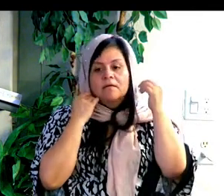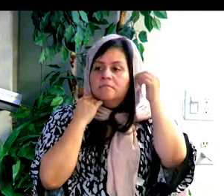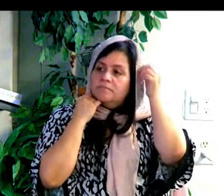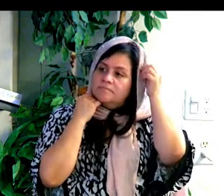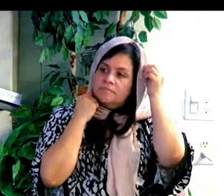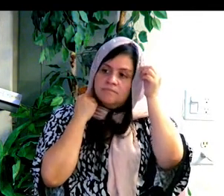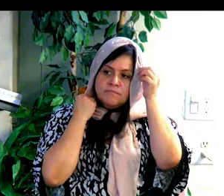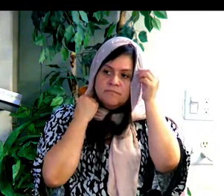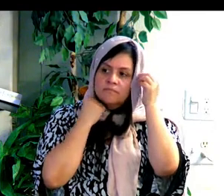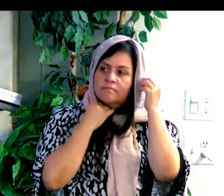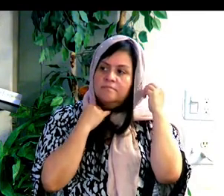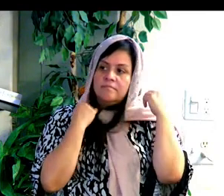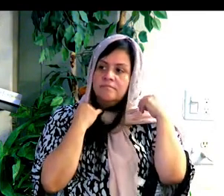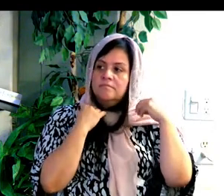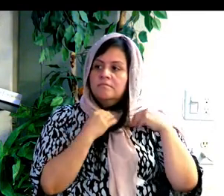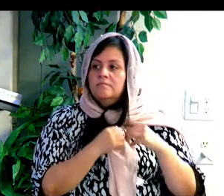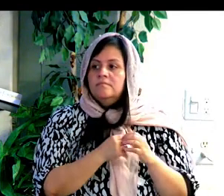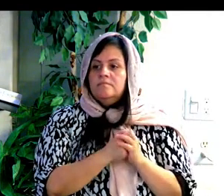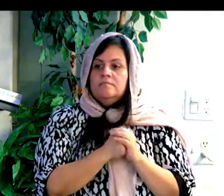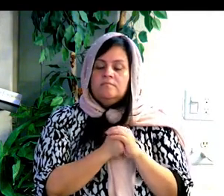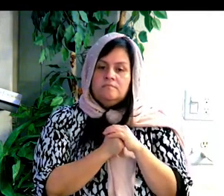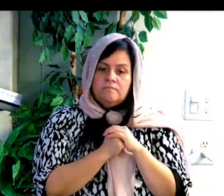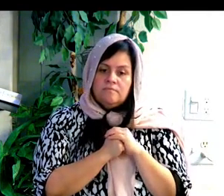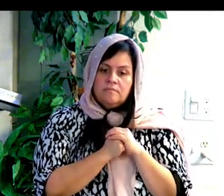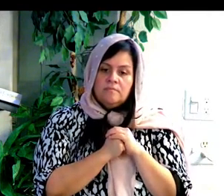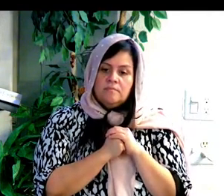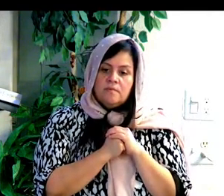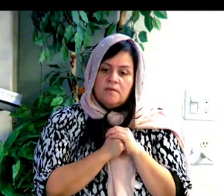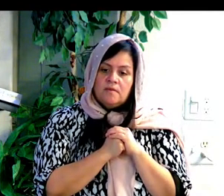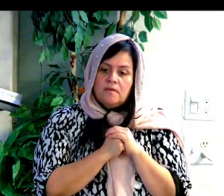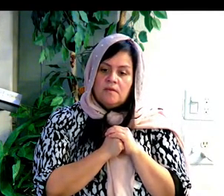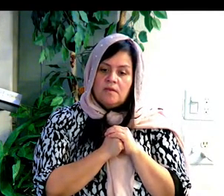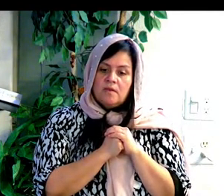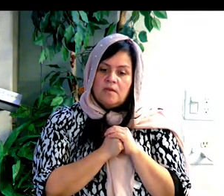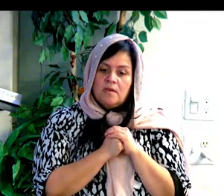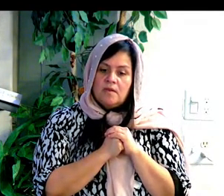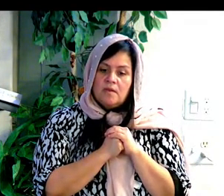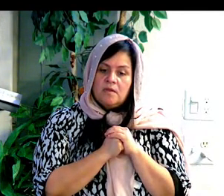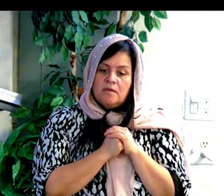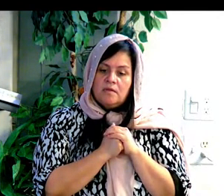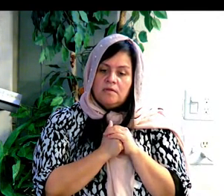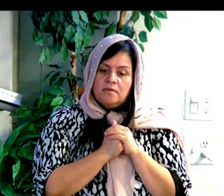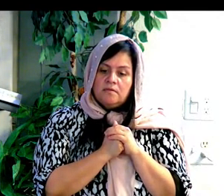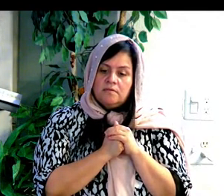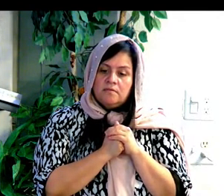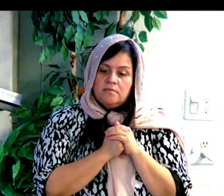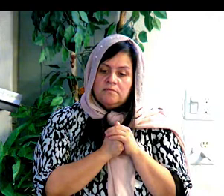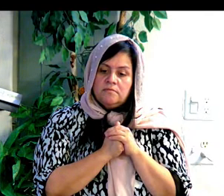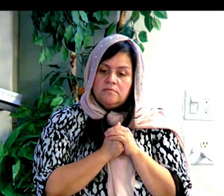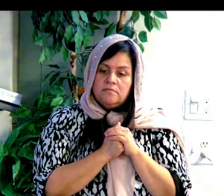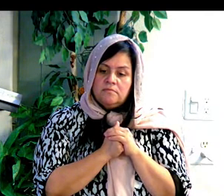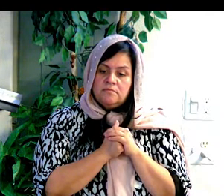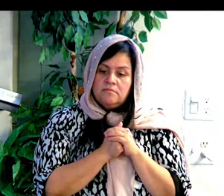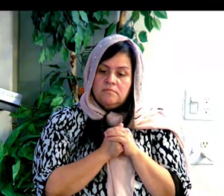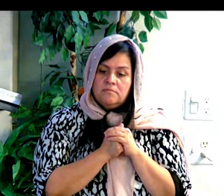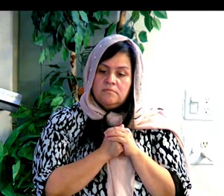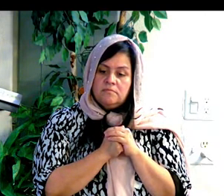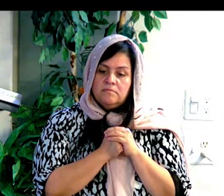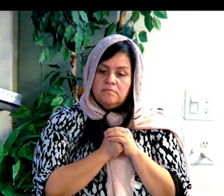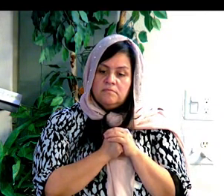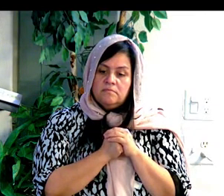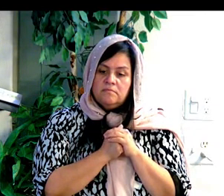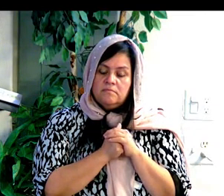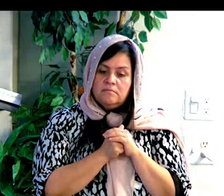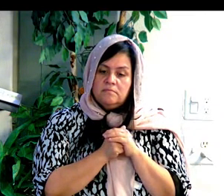seréis mi especial tesoro entre todos los pueblos, porque mía es toda la tierra, y vosotros seréis para mí un